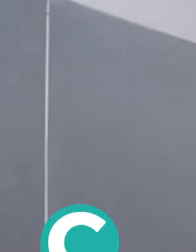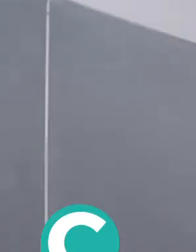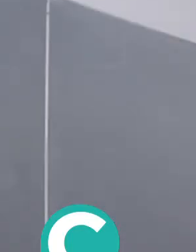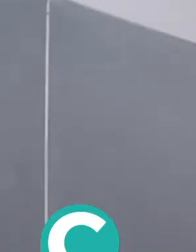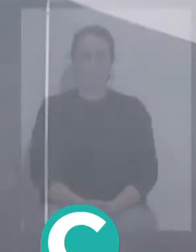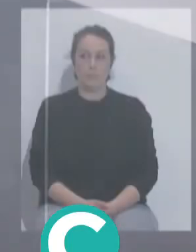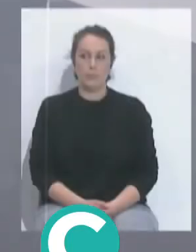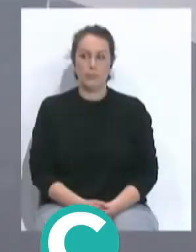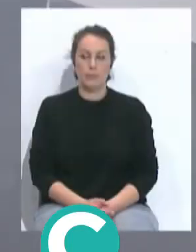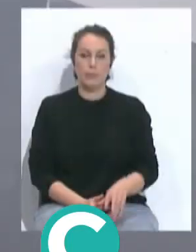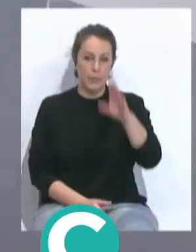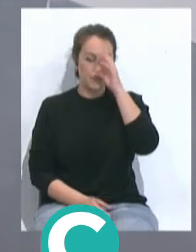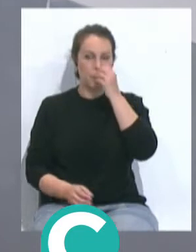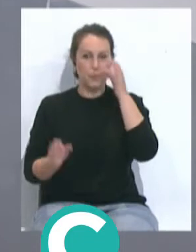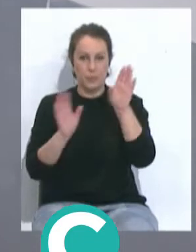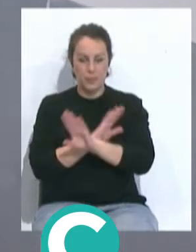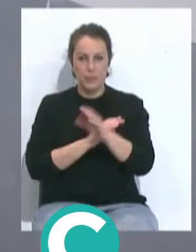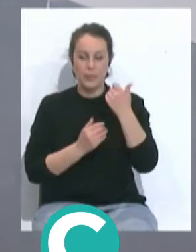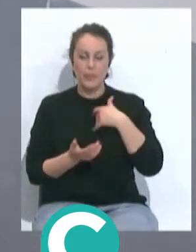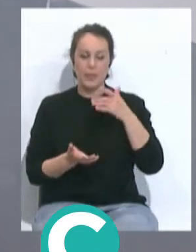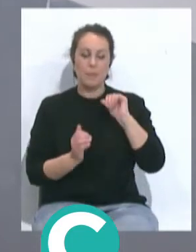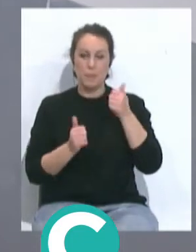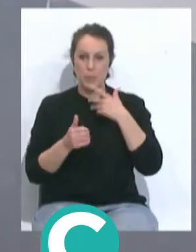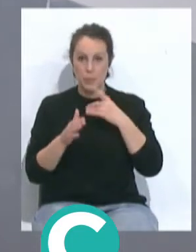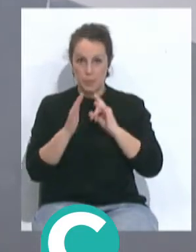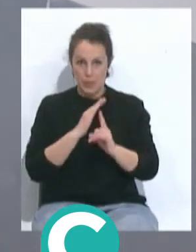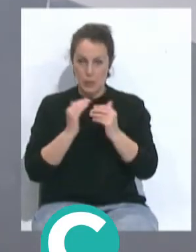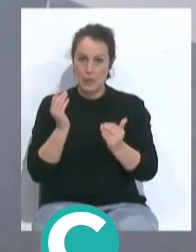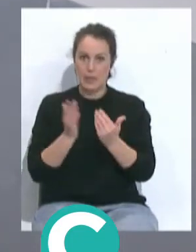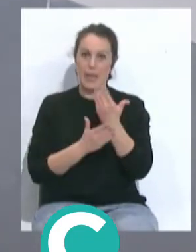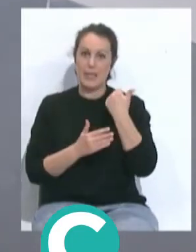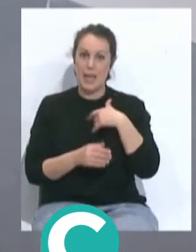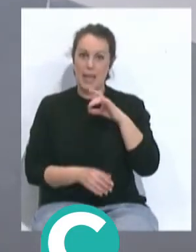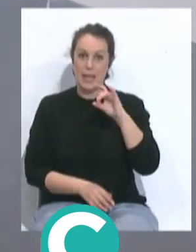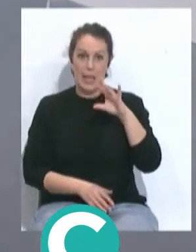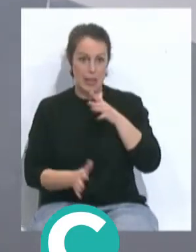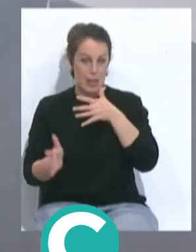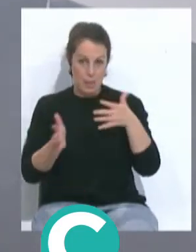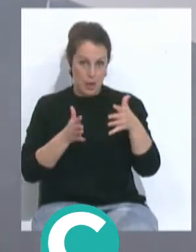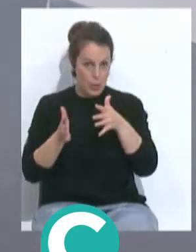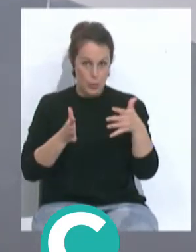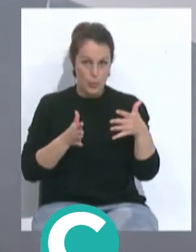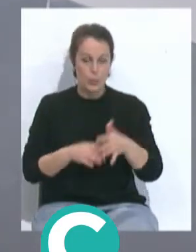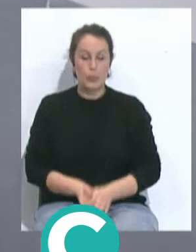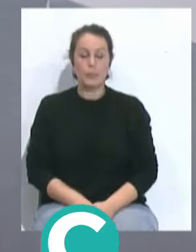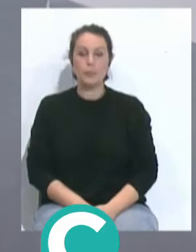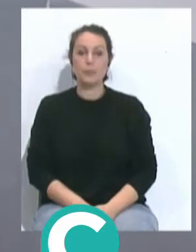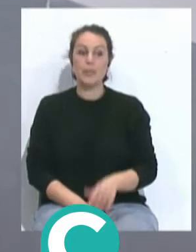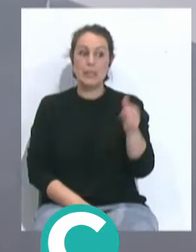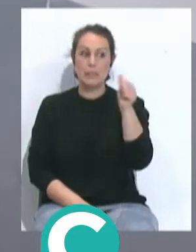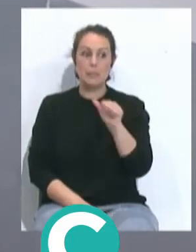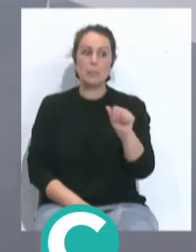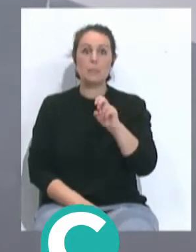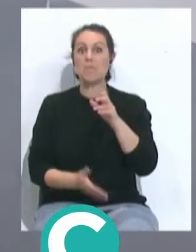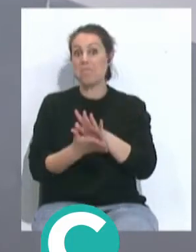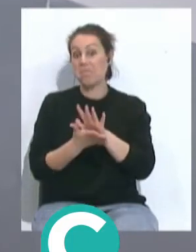Hola, muy buenas noches. Ya estamos en este submarino del día ya 15 de marzo, otra semana